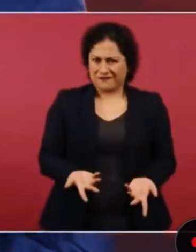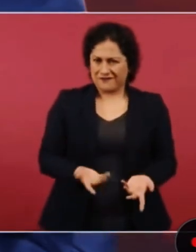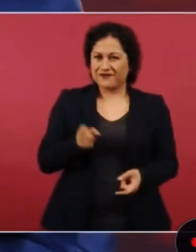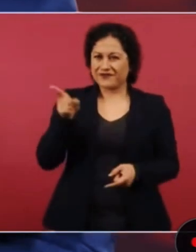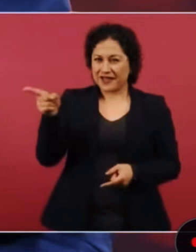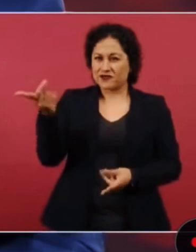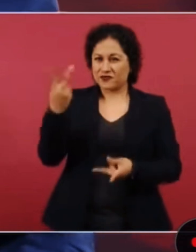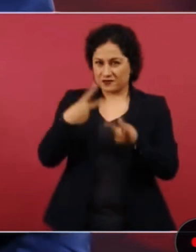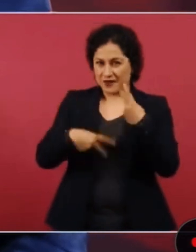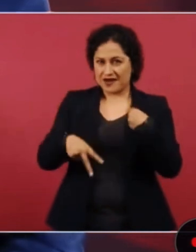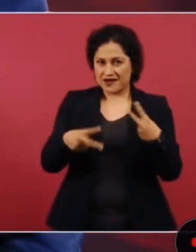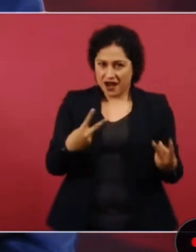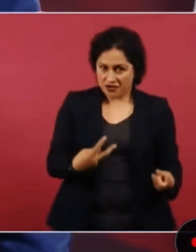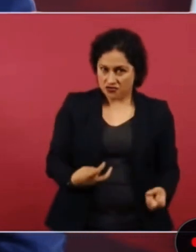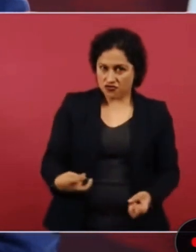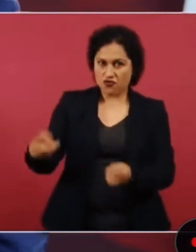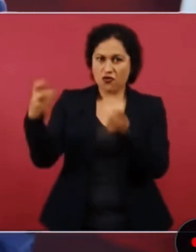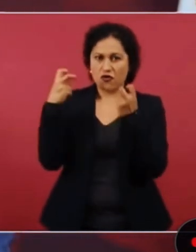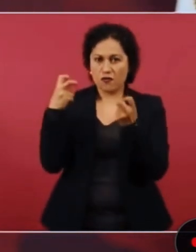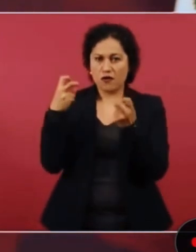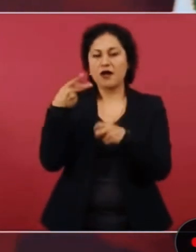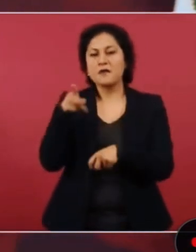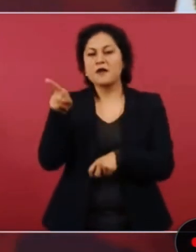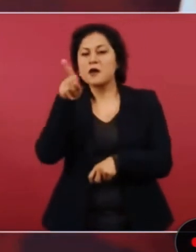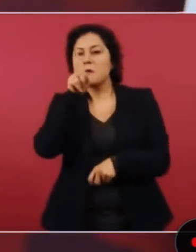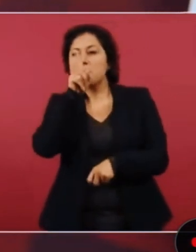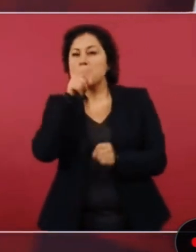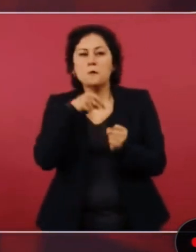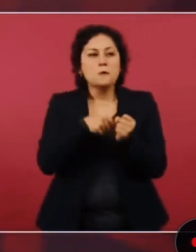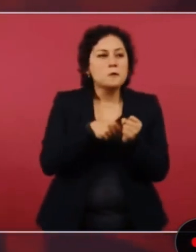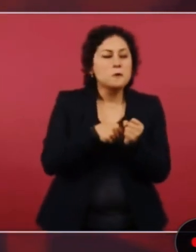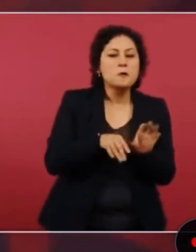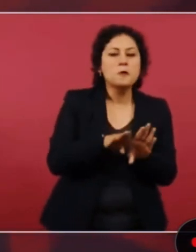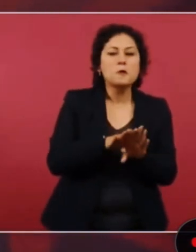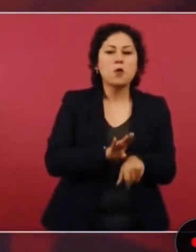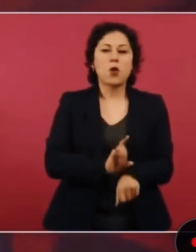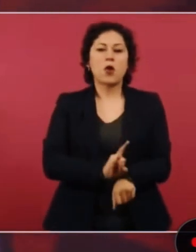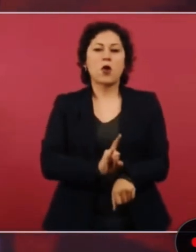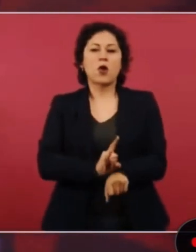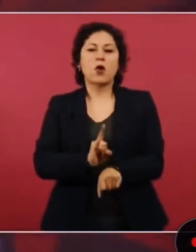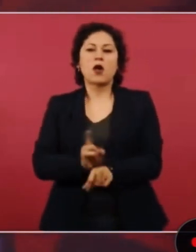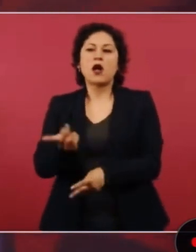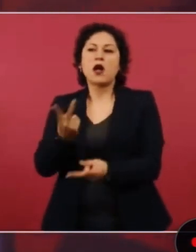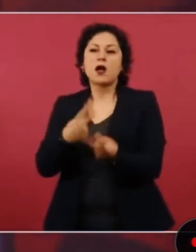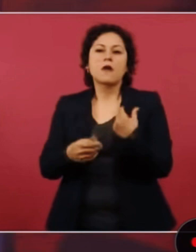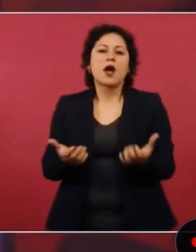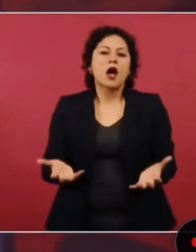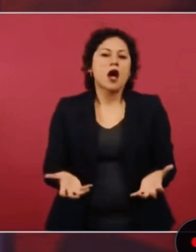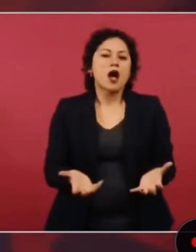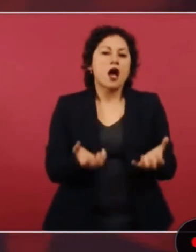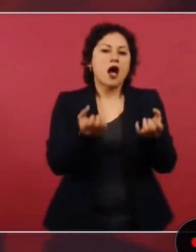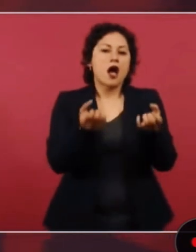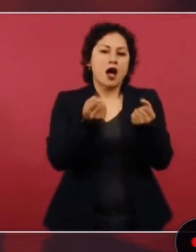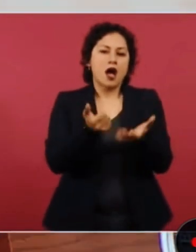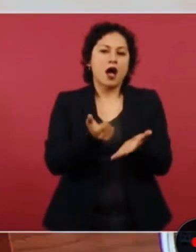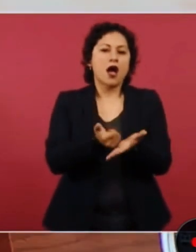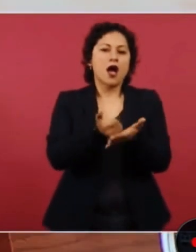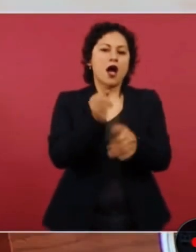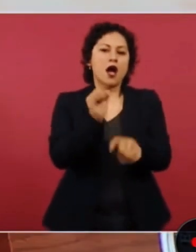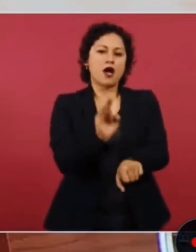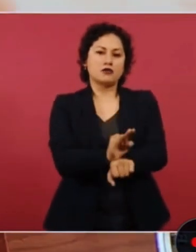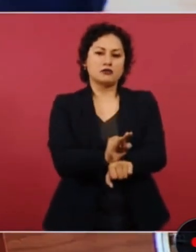como justificación, como excusa,